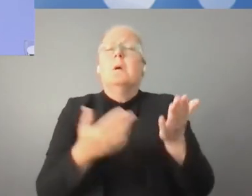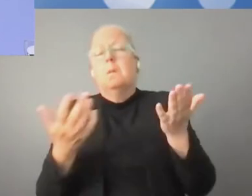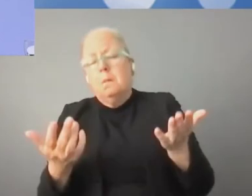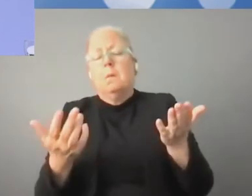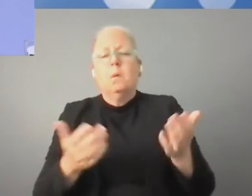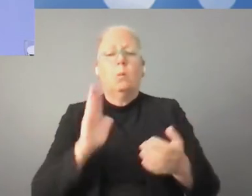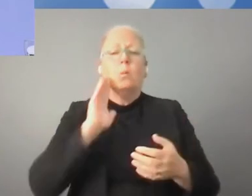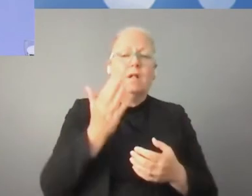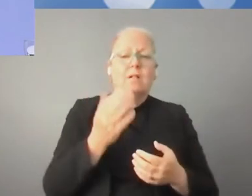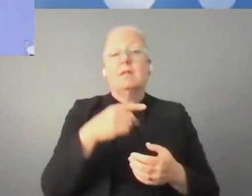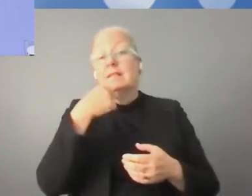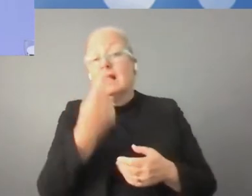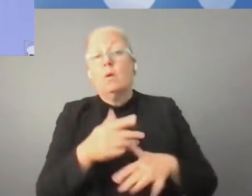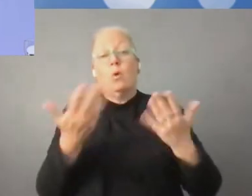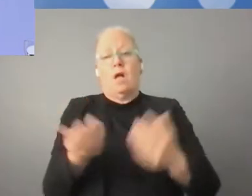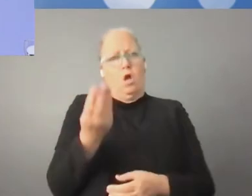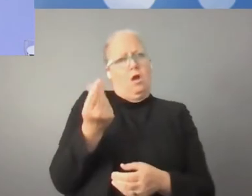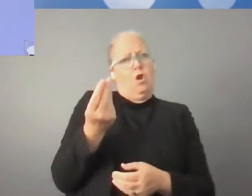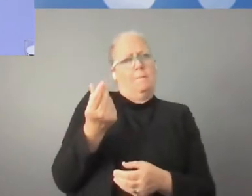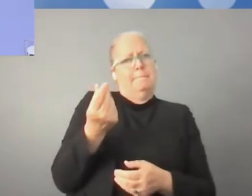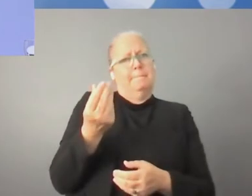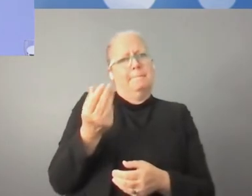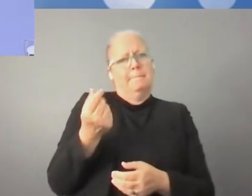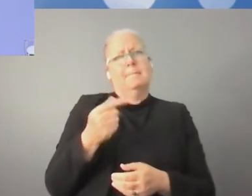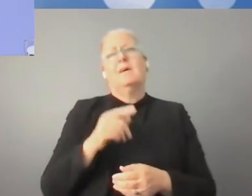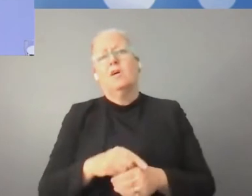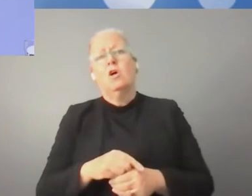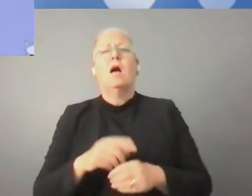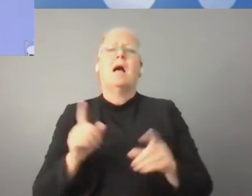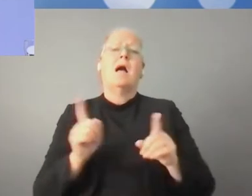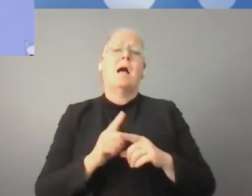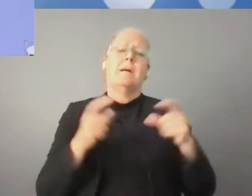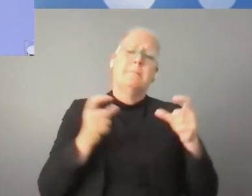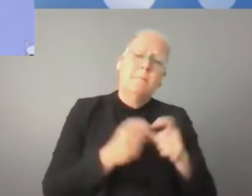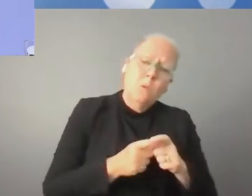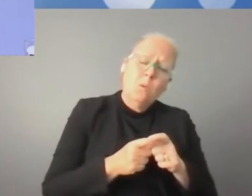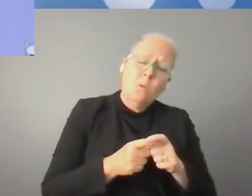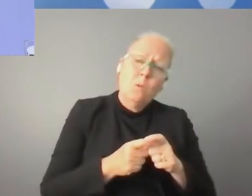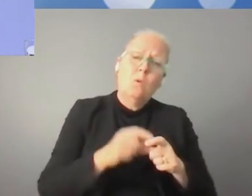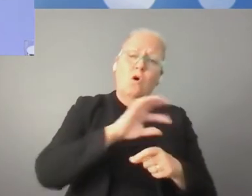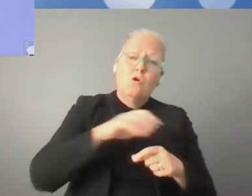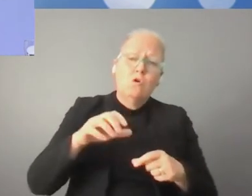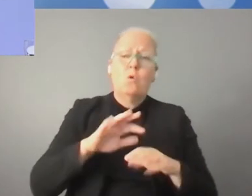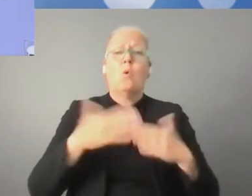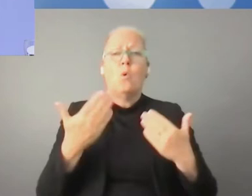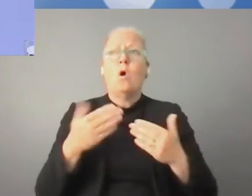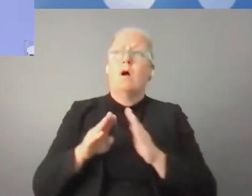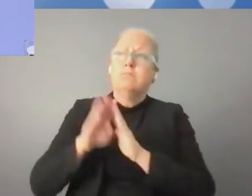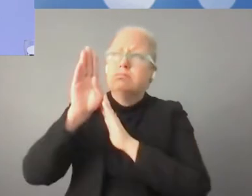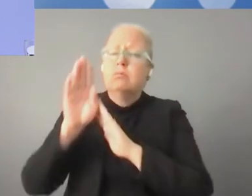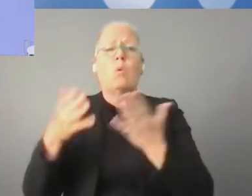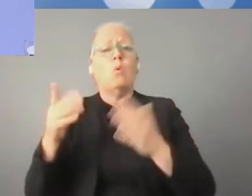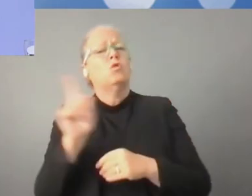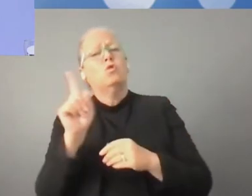Obviamente, las nuevas tecnologías serán cada vez más algo que determinará el desarrollo económico, tanto de países